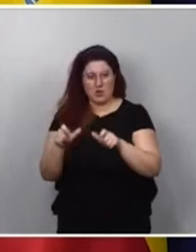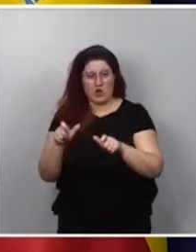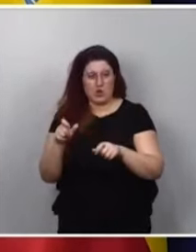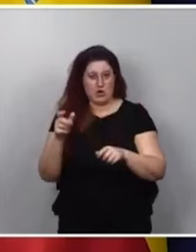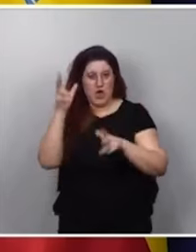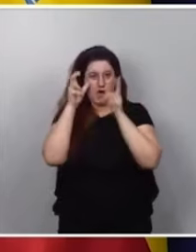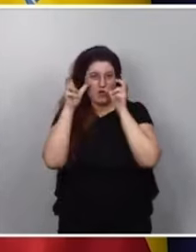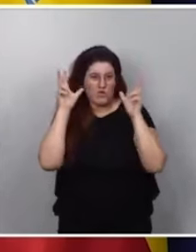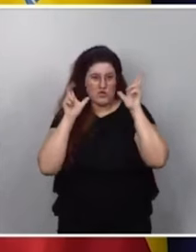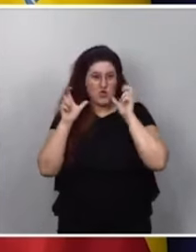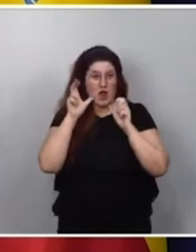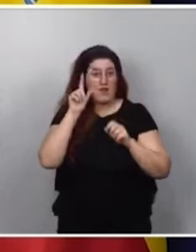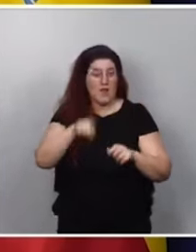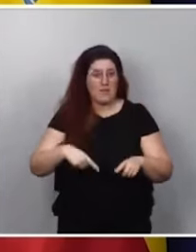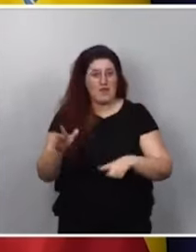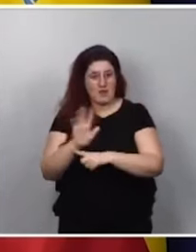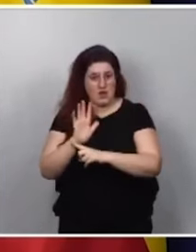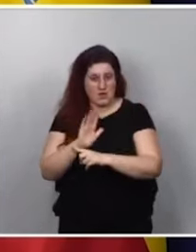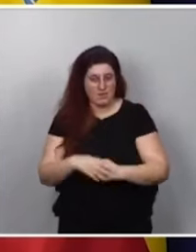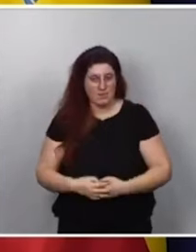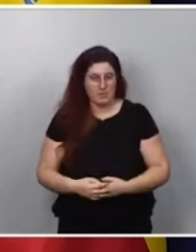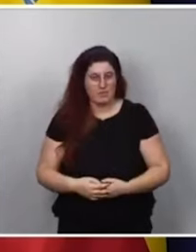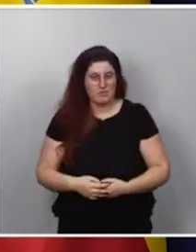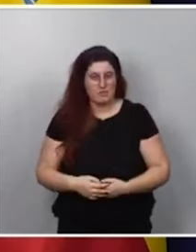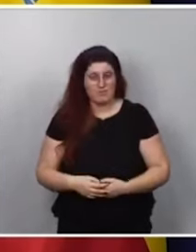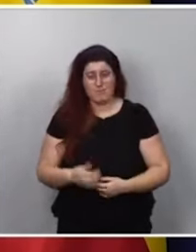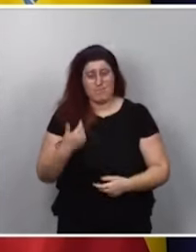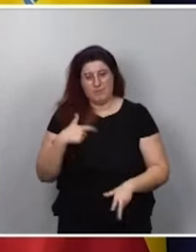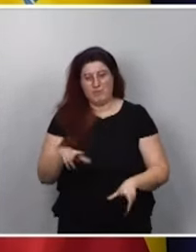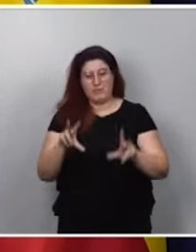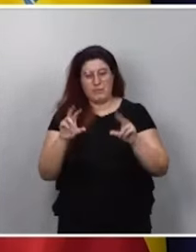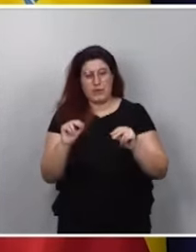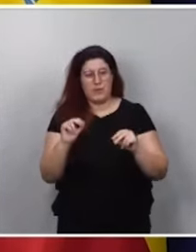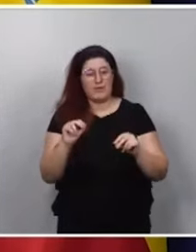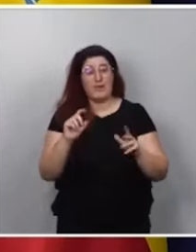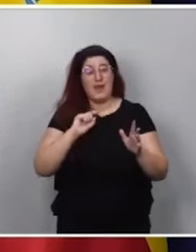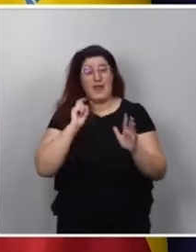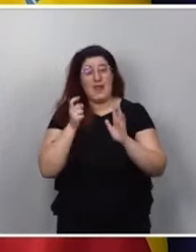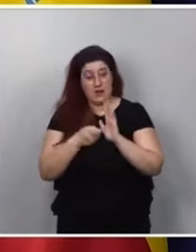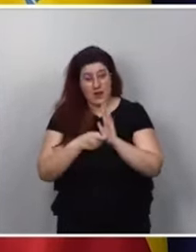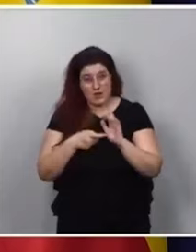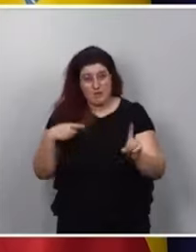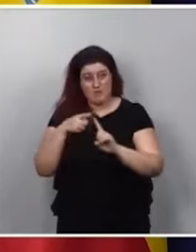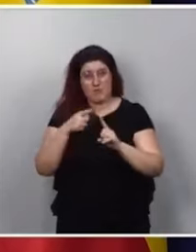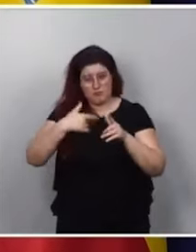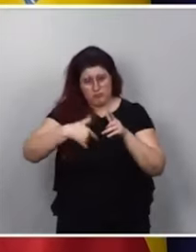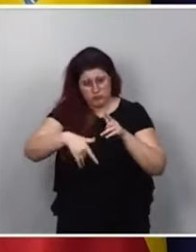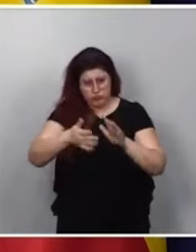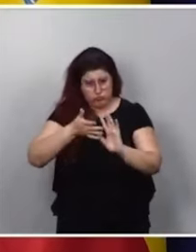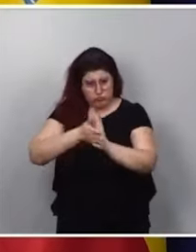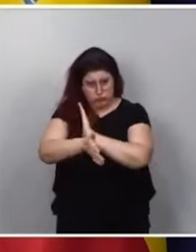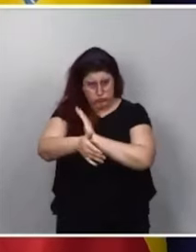del audiovisual y de la cinematografía. Por lo tanto, voy terminando. Esta es una ley con vocación de permanencia. El objetivo del Gobierno es